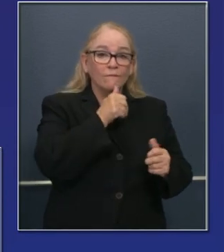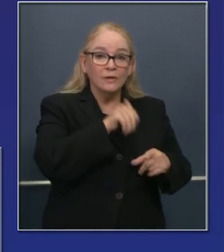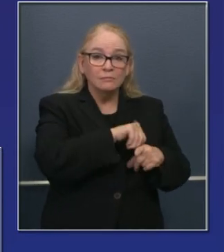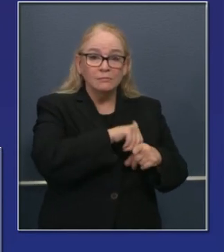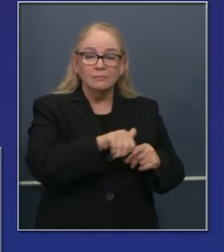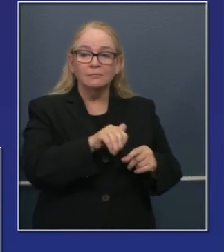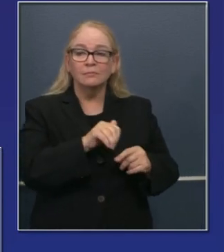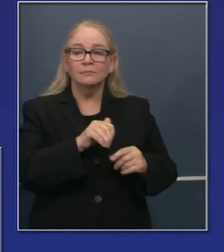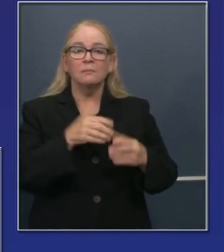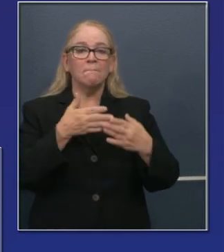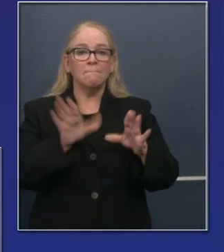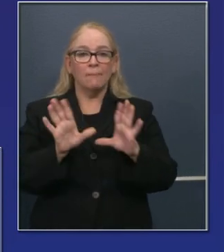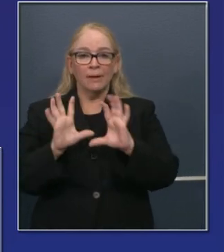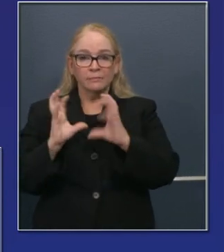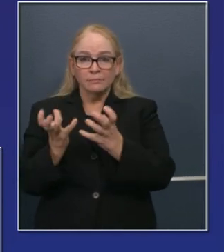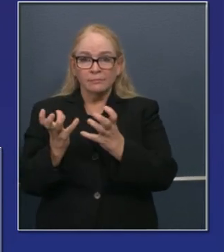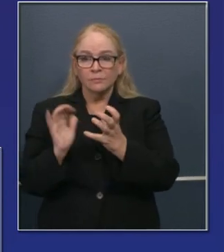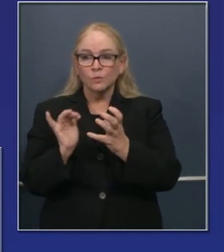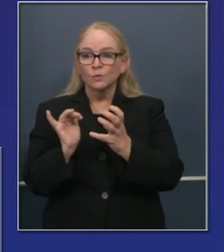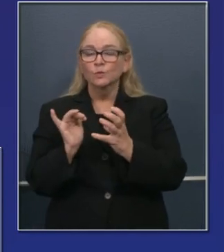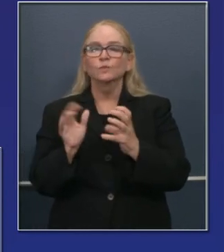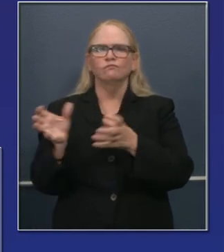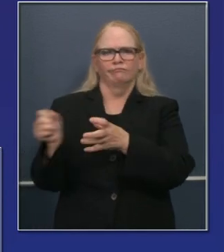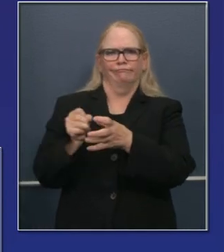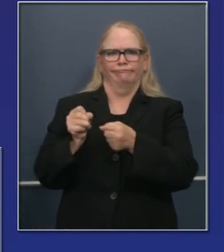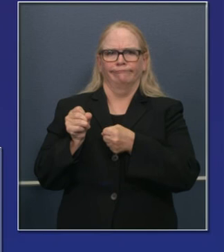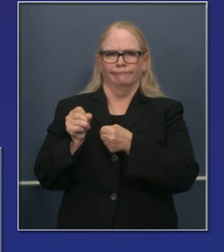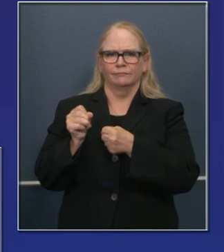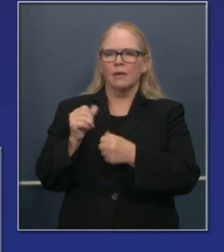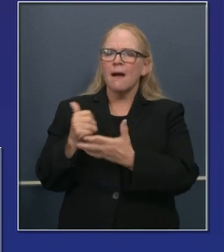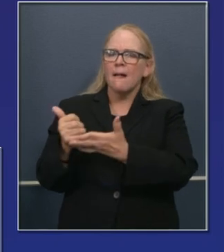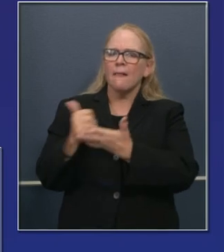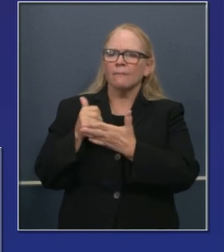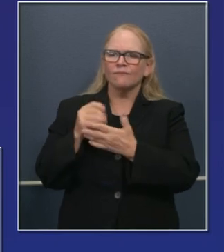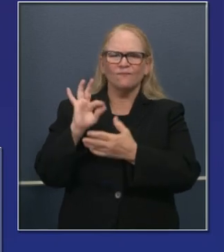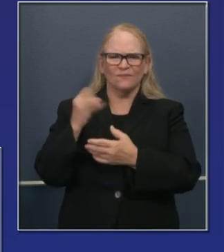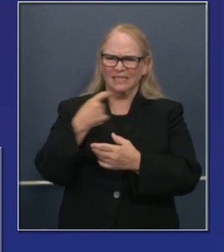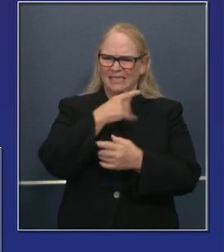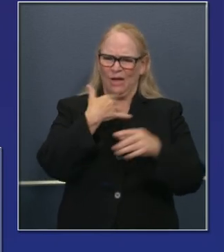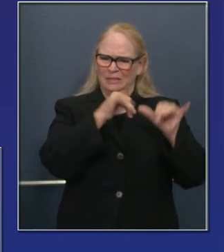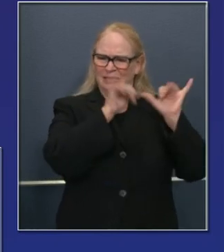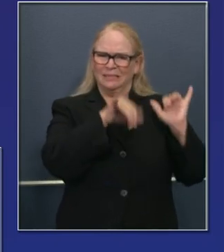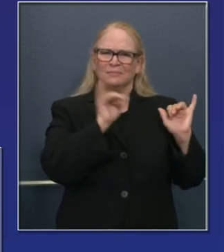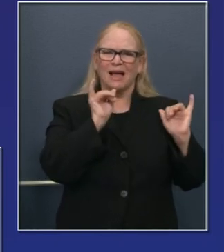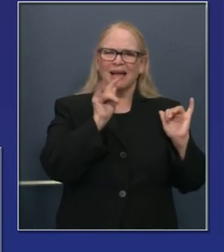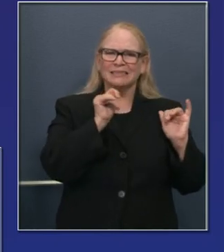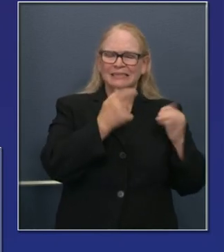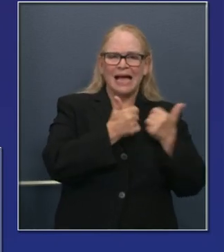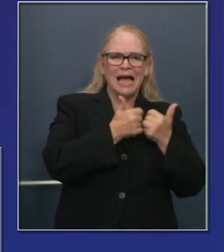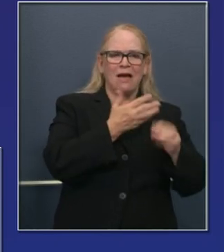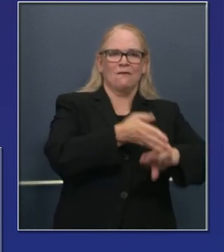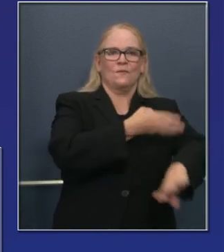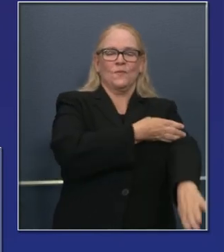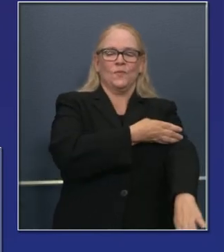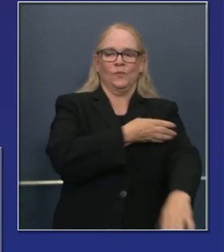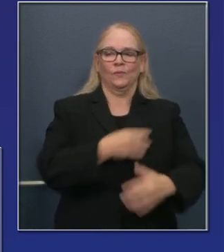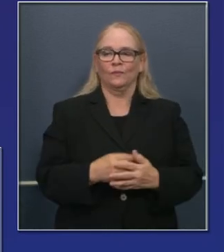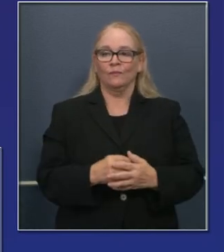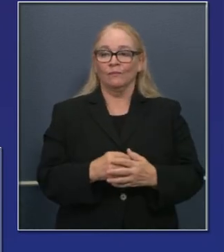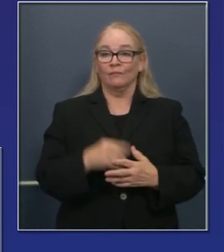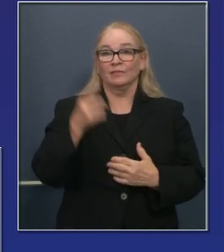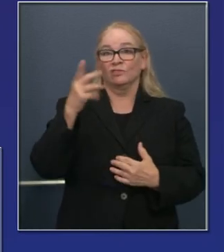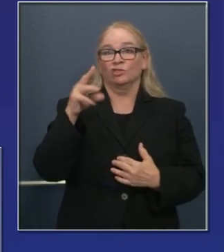campo y también personas familiarizadas con procesos y protocolos de administración públicos para abordar estos problemas. Hemos estado